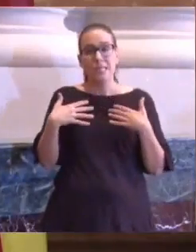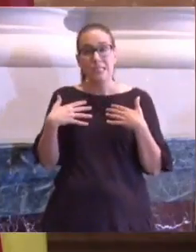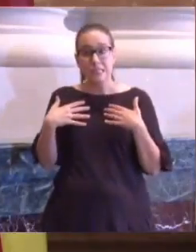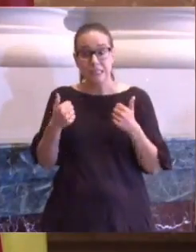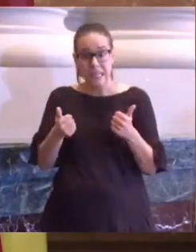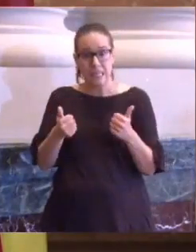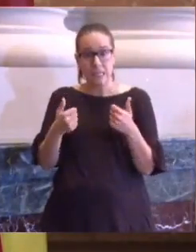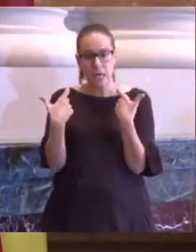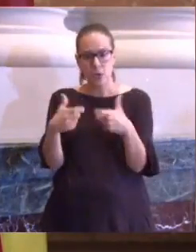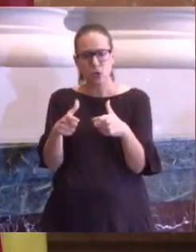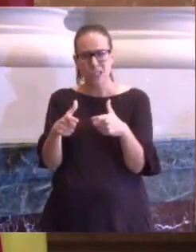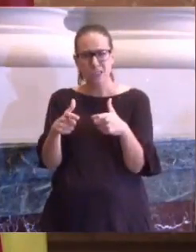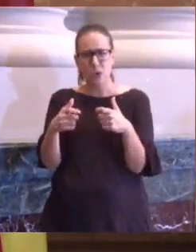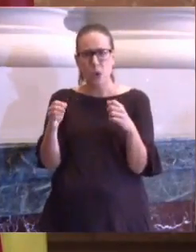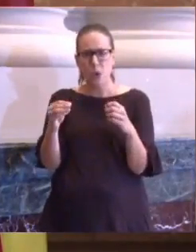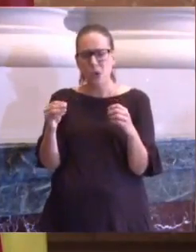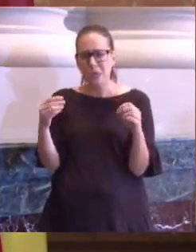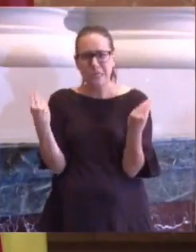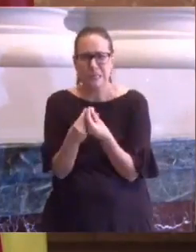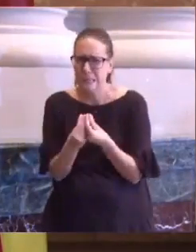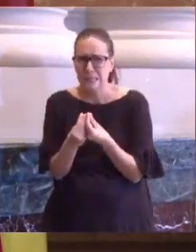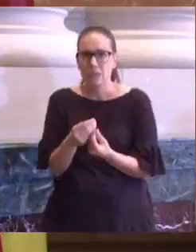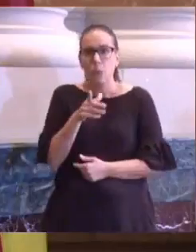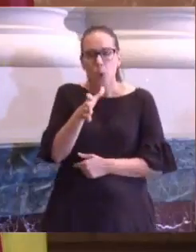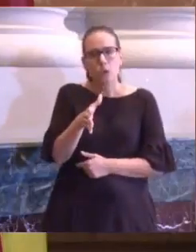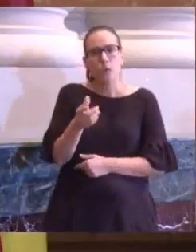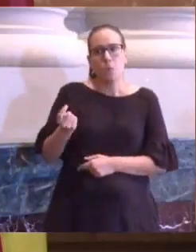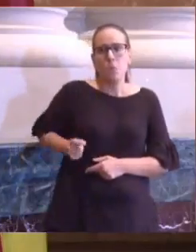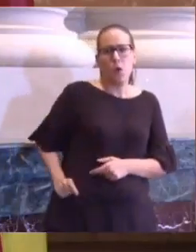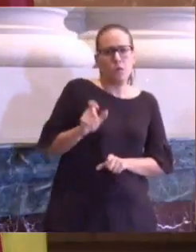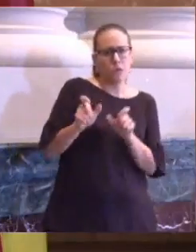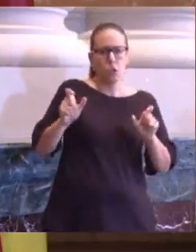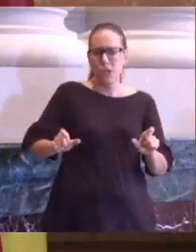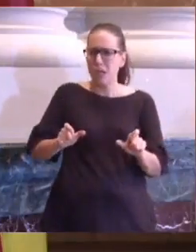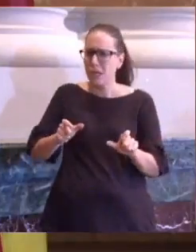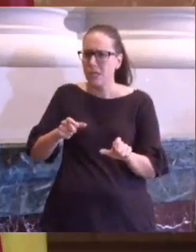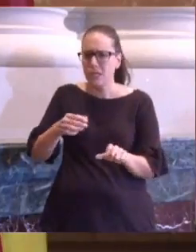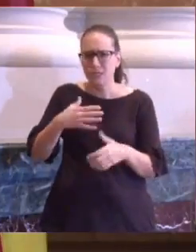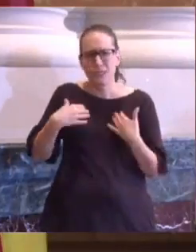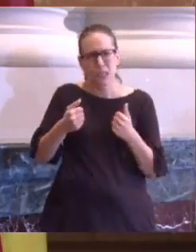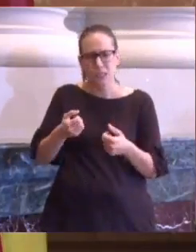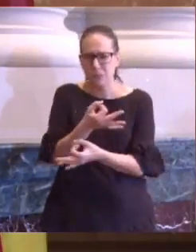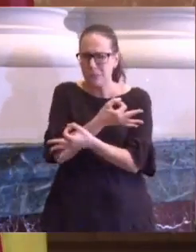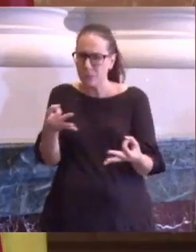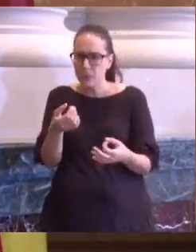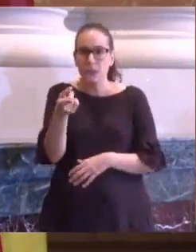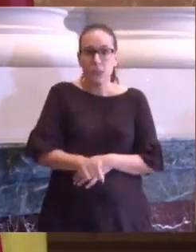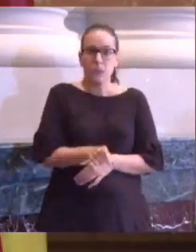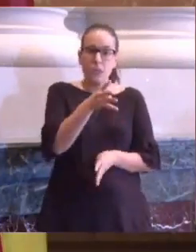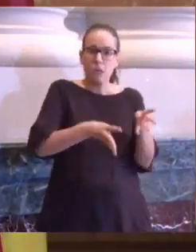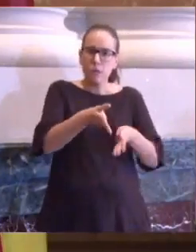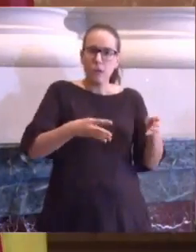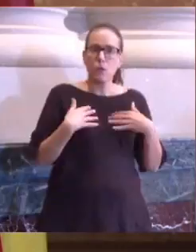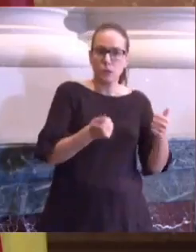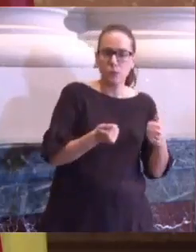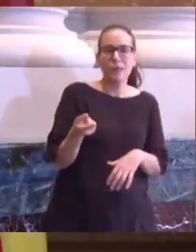y esto gracias al esfuerzo conjunto de nuestros excepcionales profesionales sanitarios, a la responsabilidad de la ciudadanía, pero